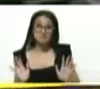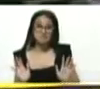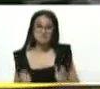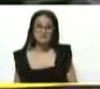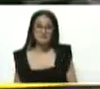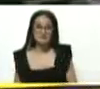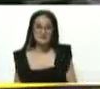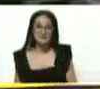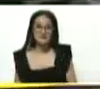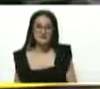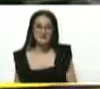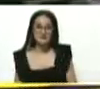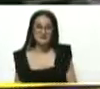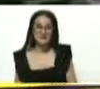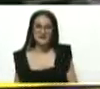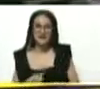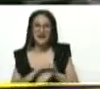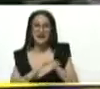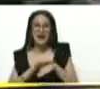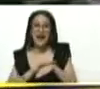Que se echen mertiolate, pues.